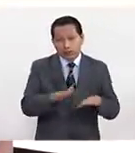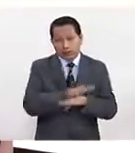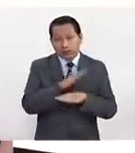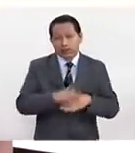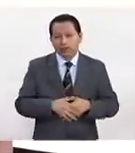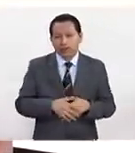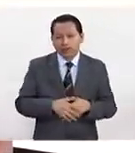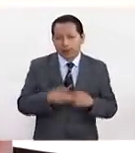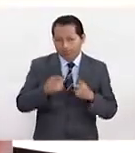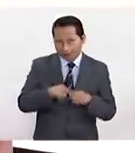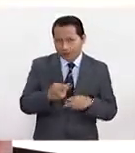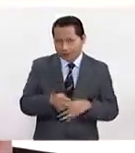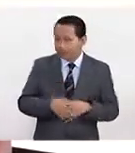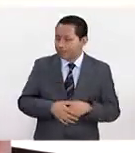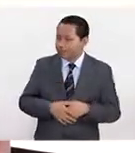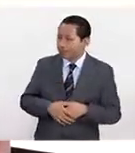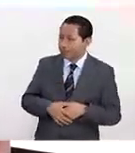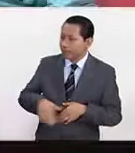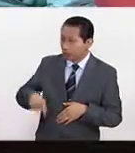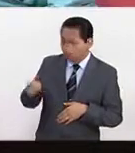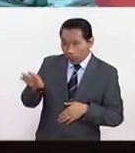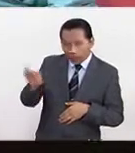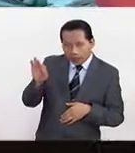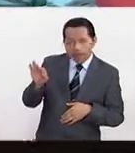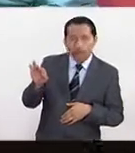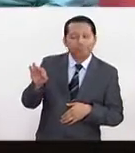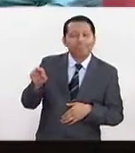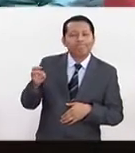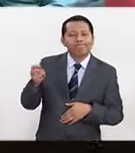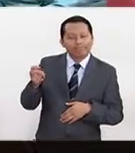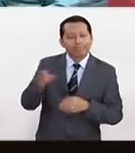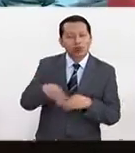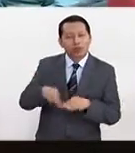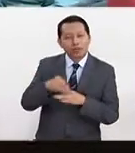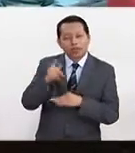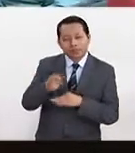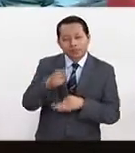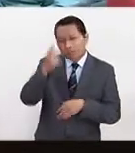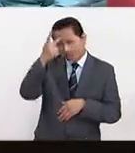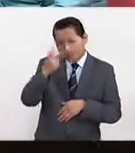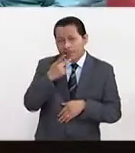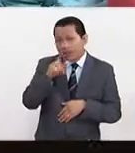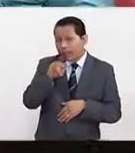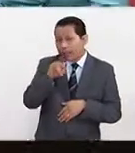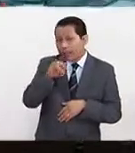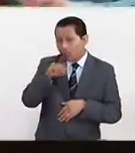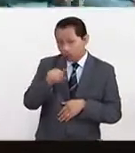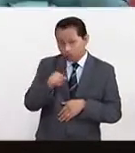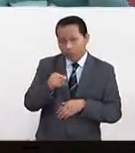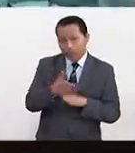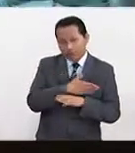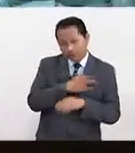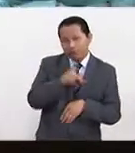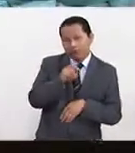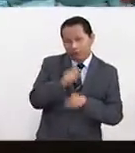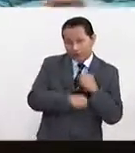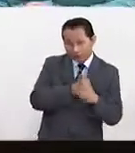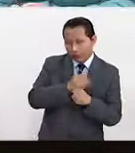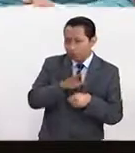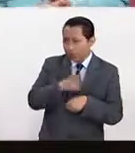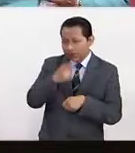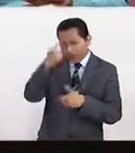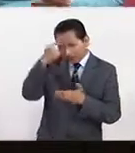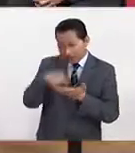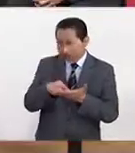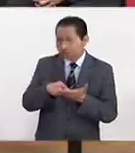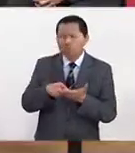empezar con ellos. Y dijiste algo muy importante, doctora, que es hacerte un perfil de lípidos a los 20 años de edad, porque hay una creencia generalizada